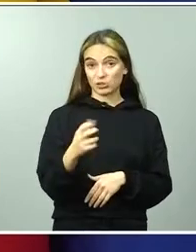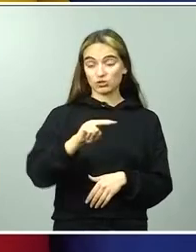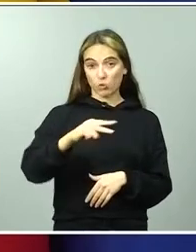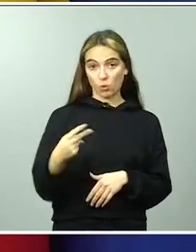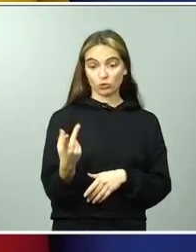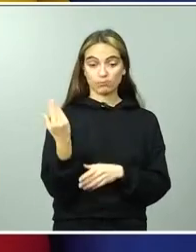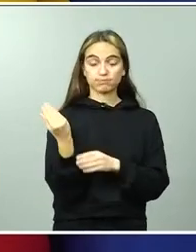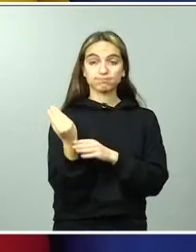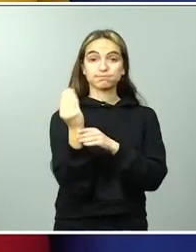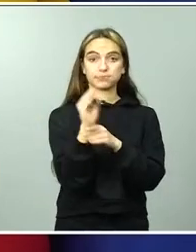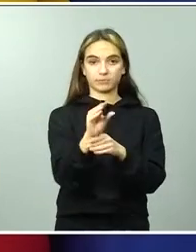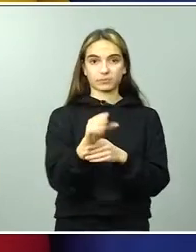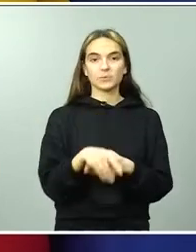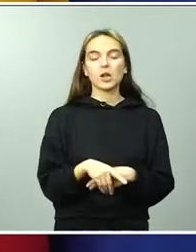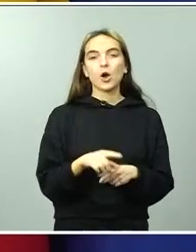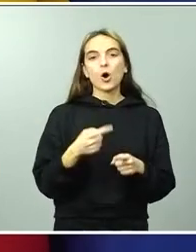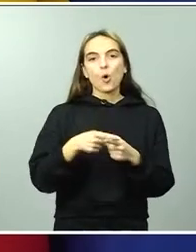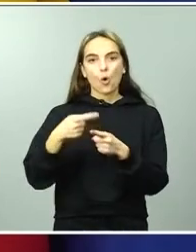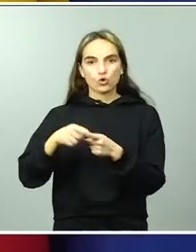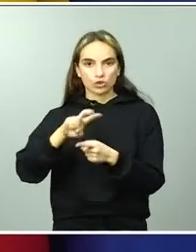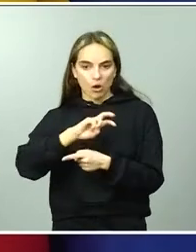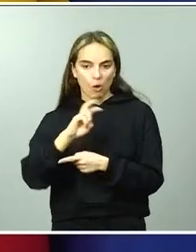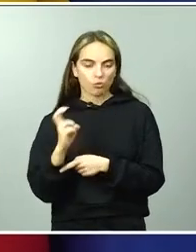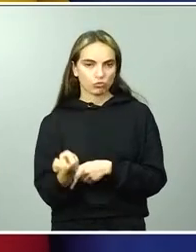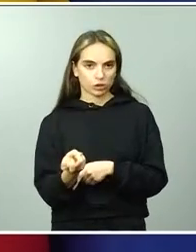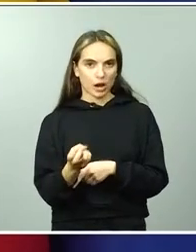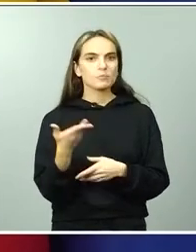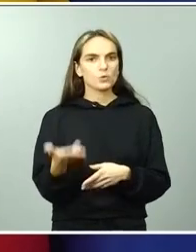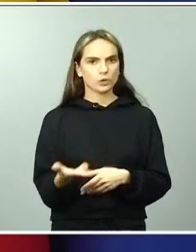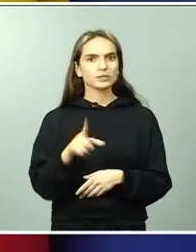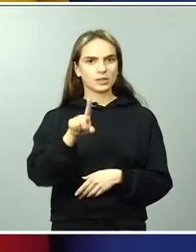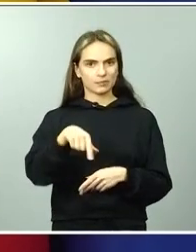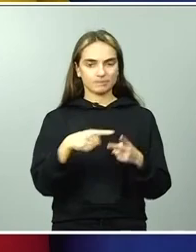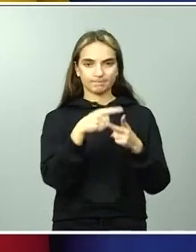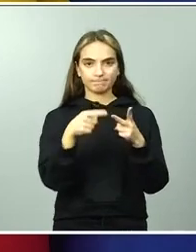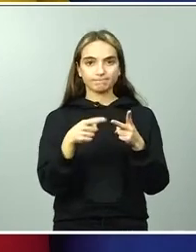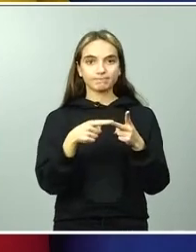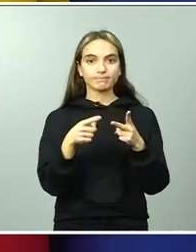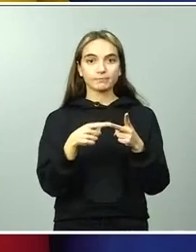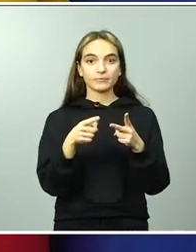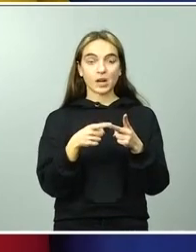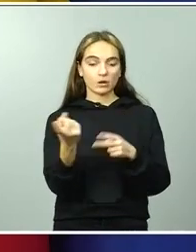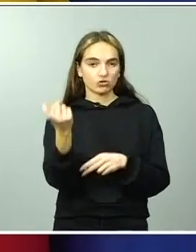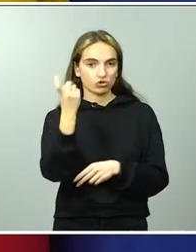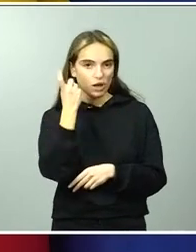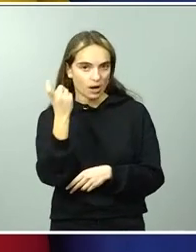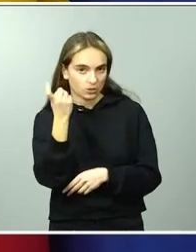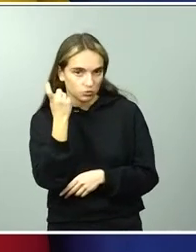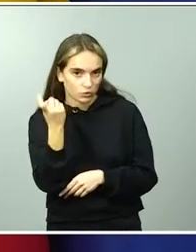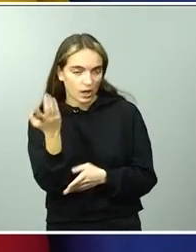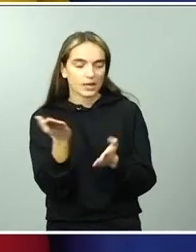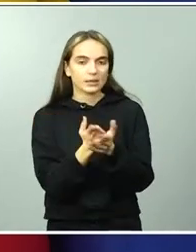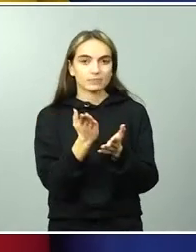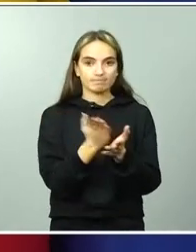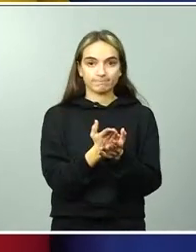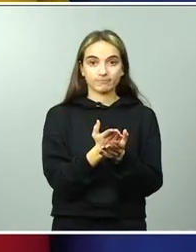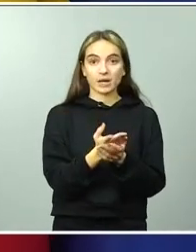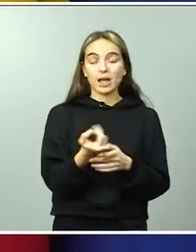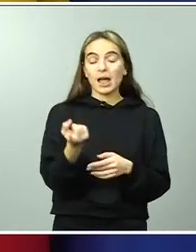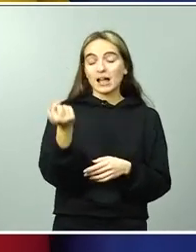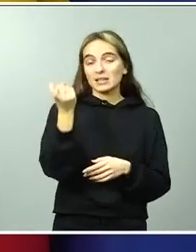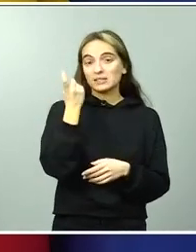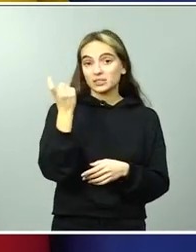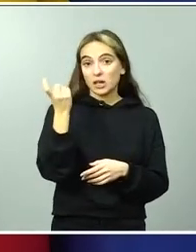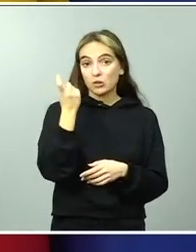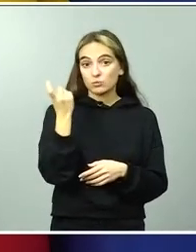importante, en este caso, destinada a los estudiantes, a los alumnos con necesidades específicas de apoyo